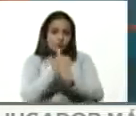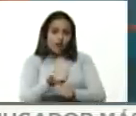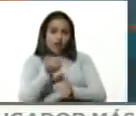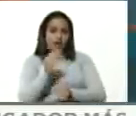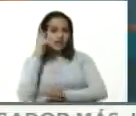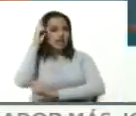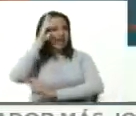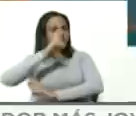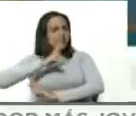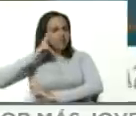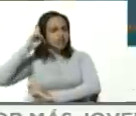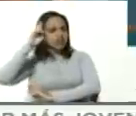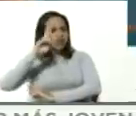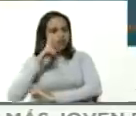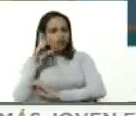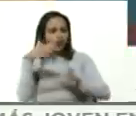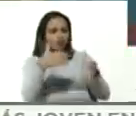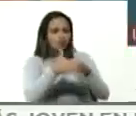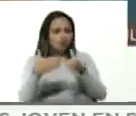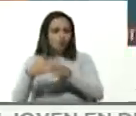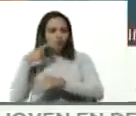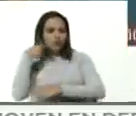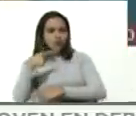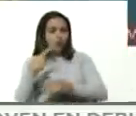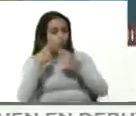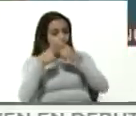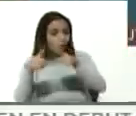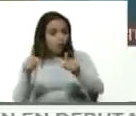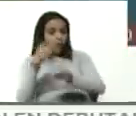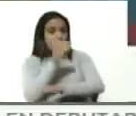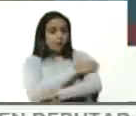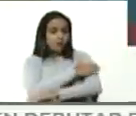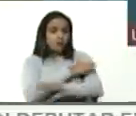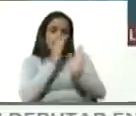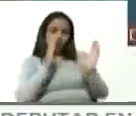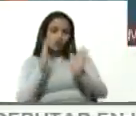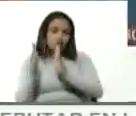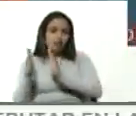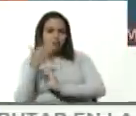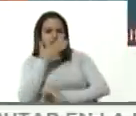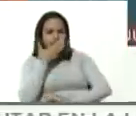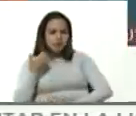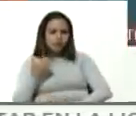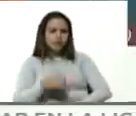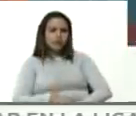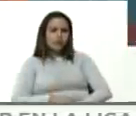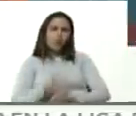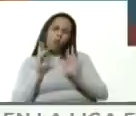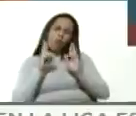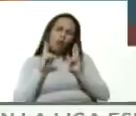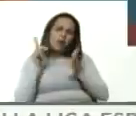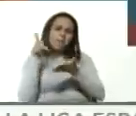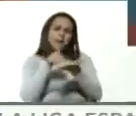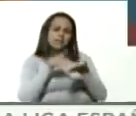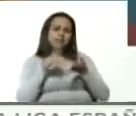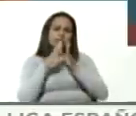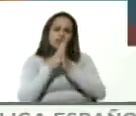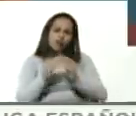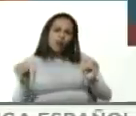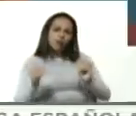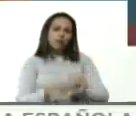reflexión en esos partidos y que la otra oposición en todo caso se organice muy bien ojalá participen todos todos todos completos